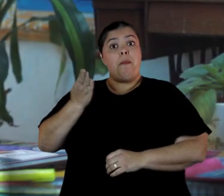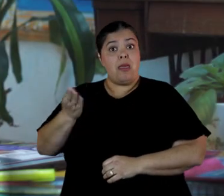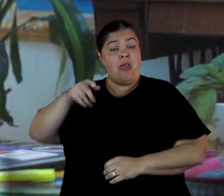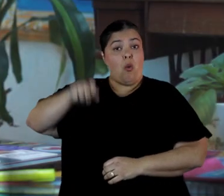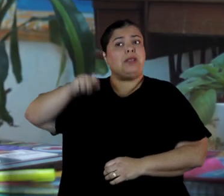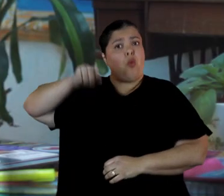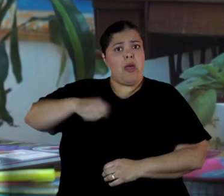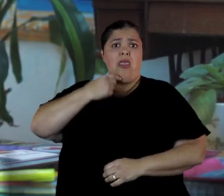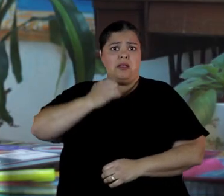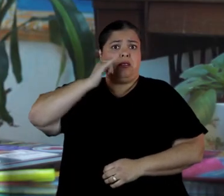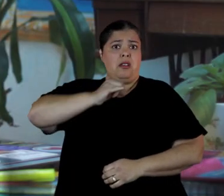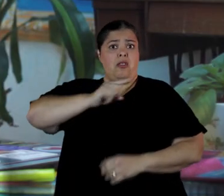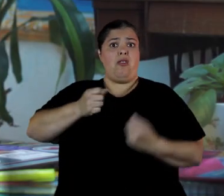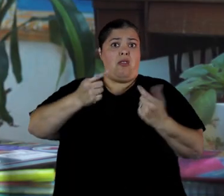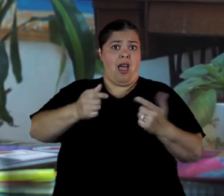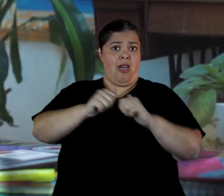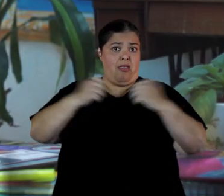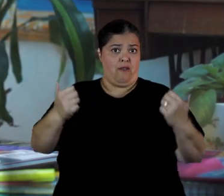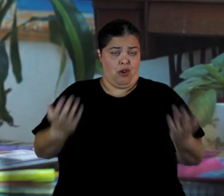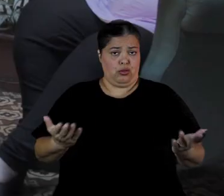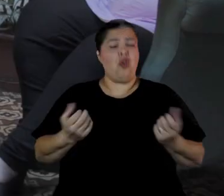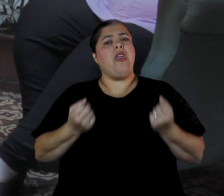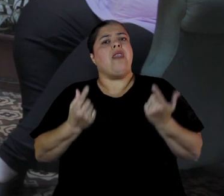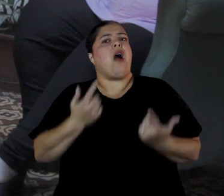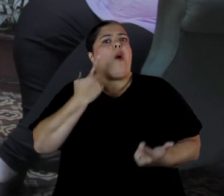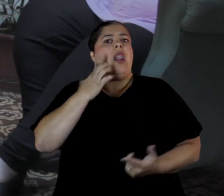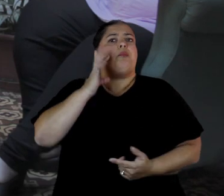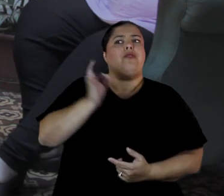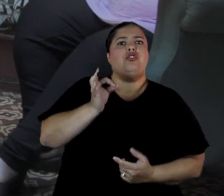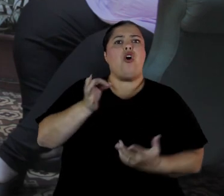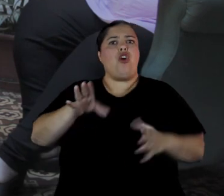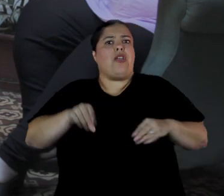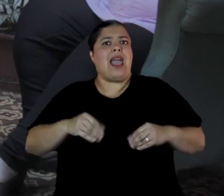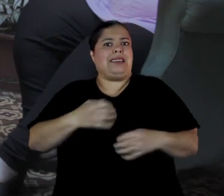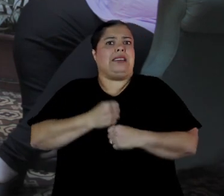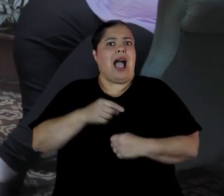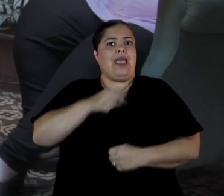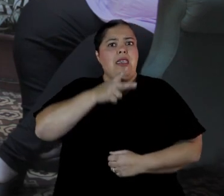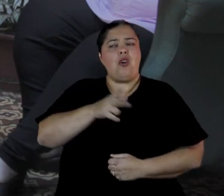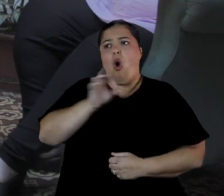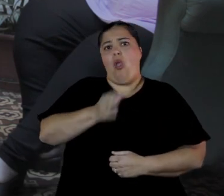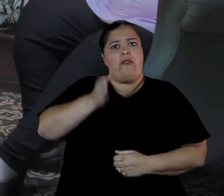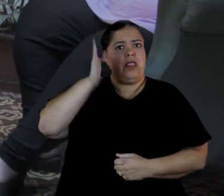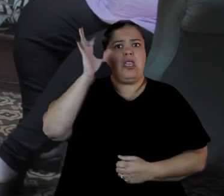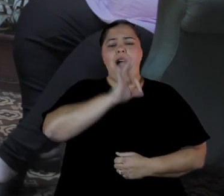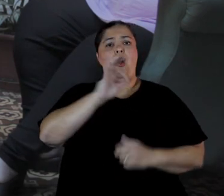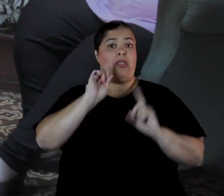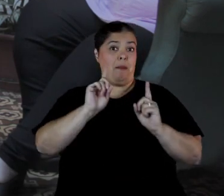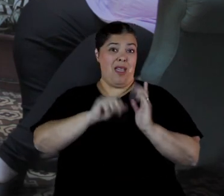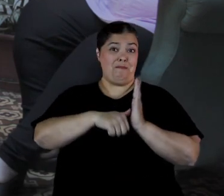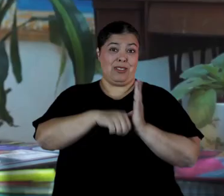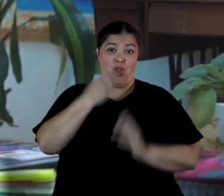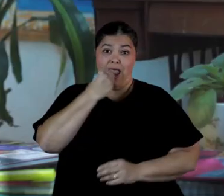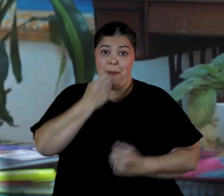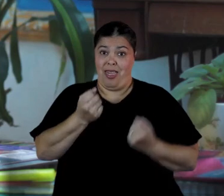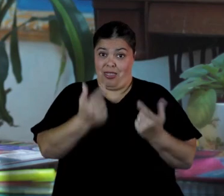divorcio y otorgará la tenencia provisoria, la tenencia definitiva y una pensión alimenticia para sus hijos. Se puede